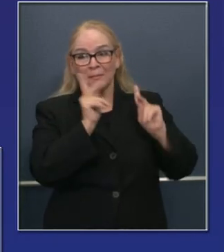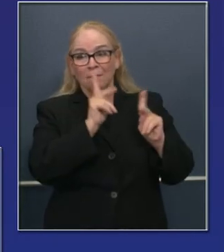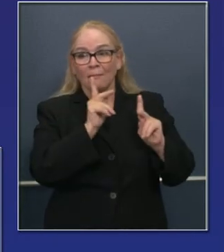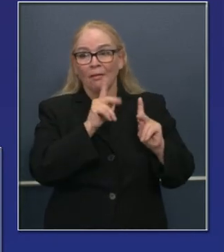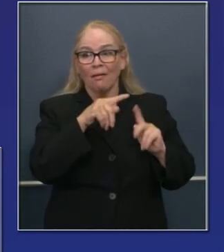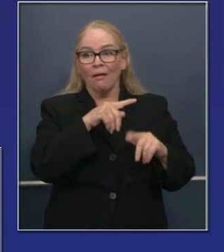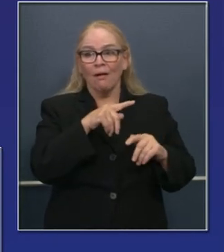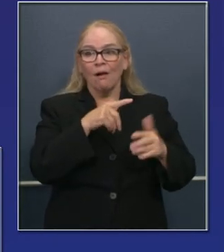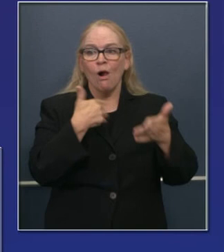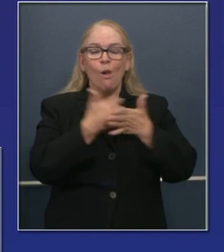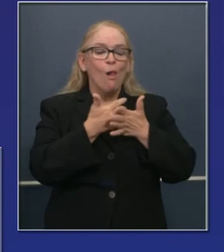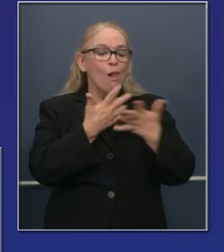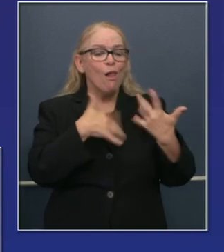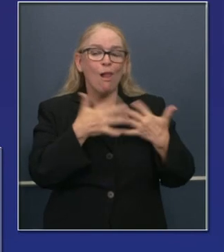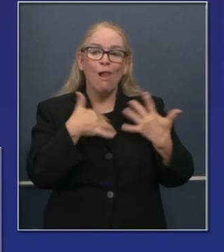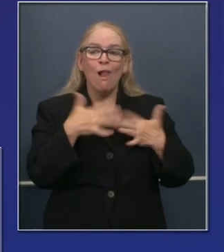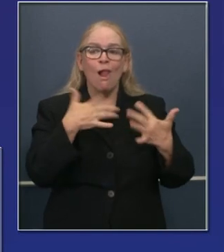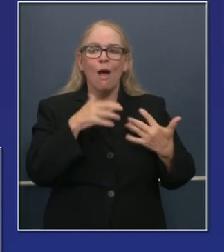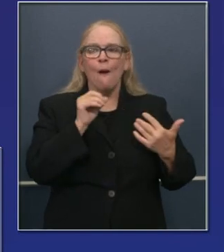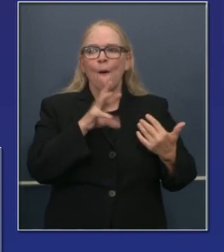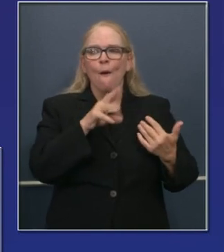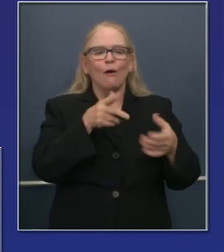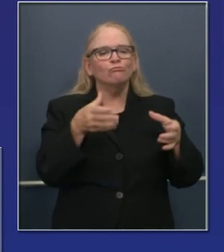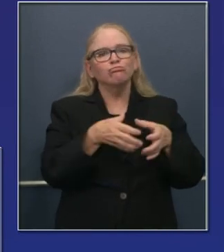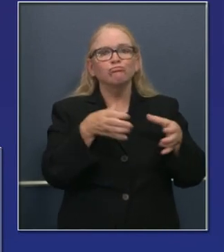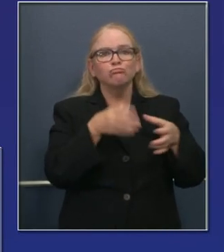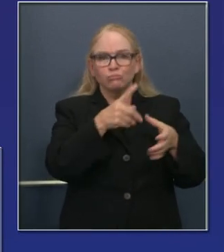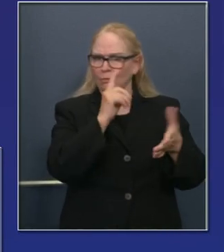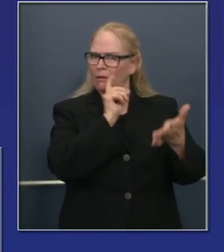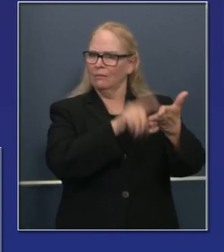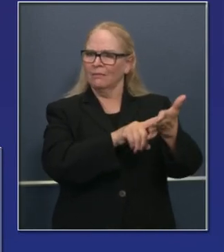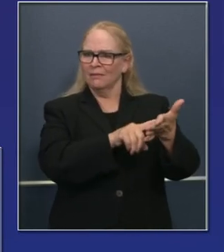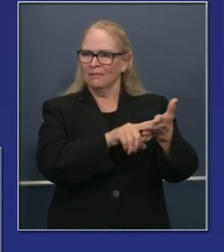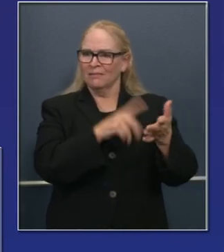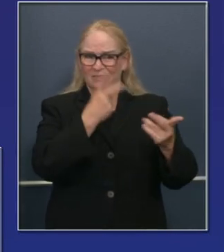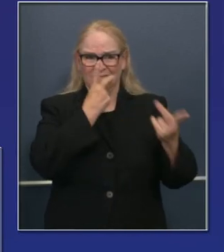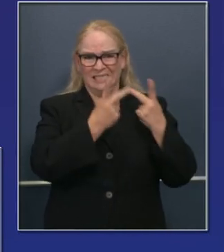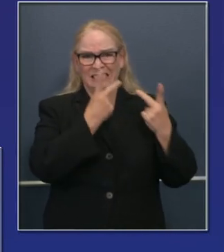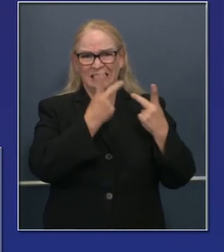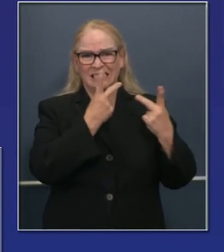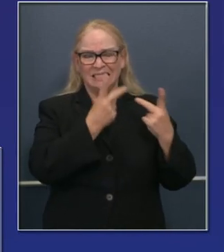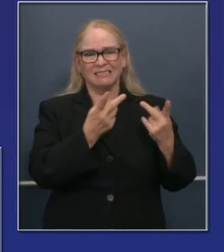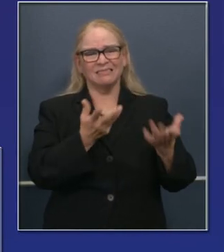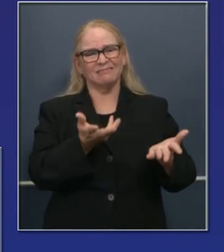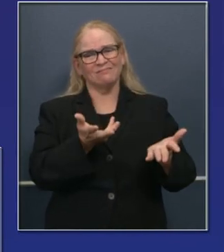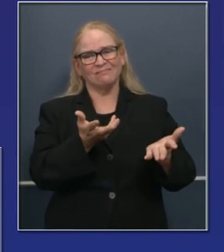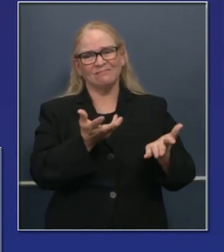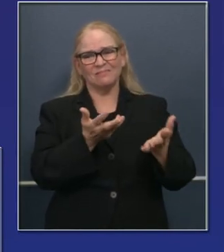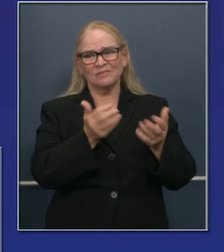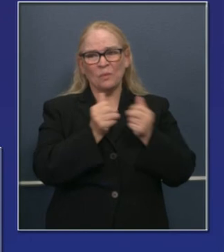no se están distanciando socialmente, aunque no estén en su grupo familiar,